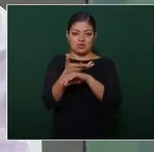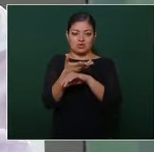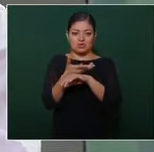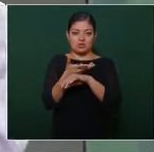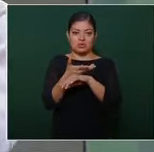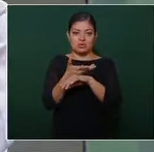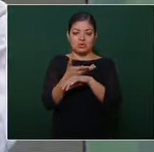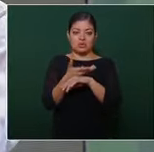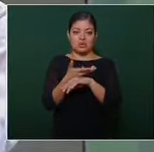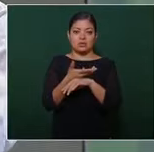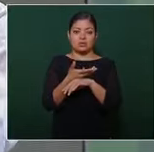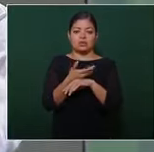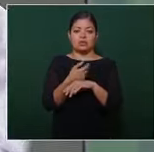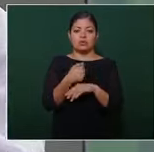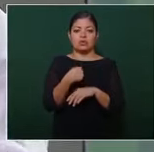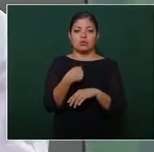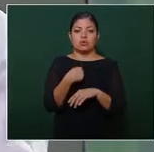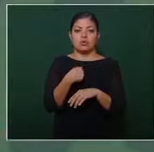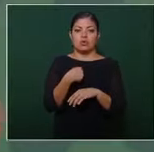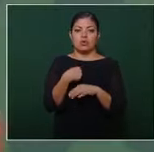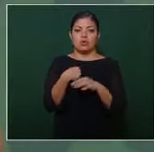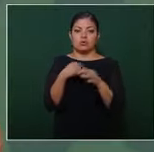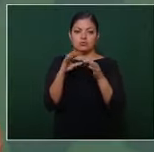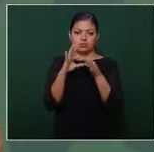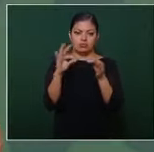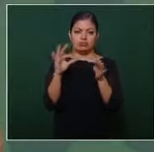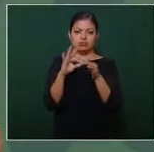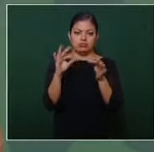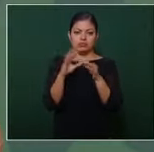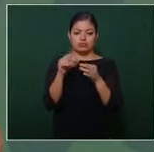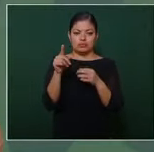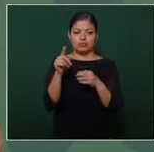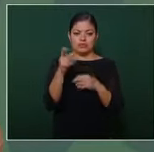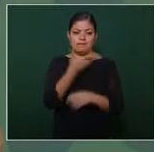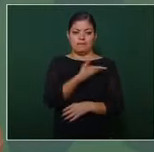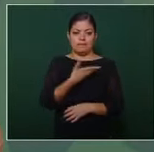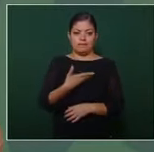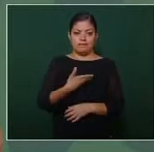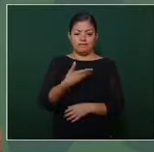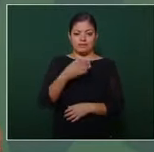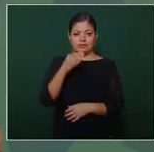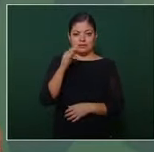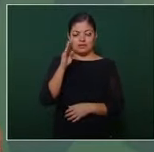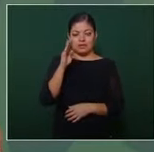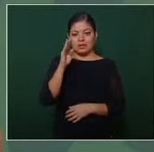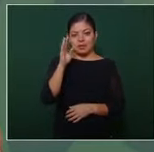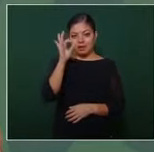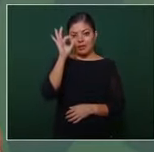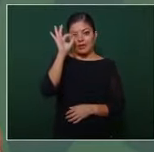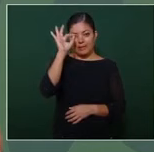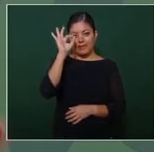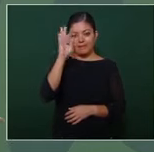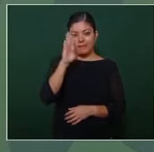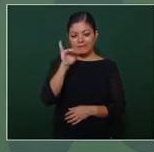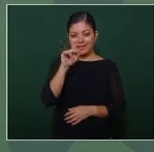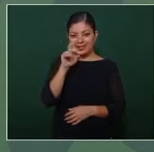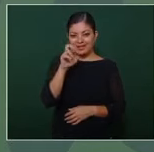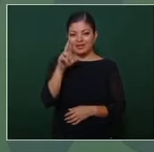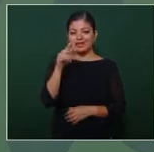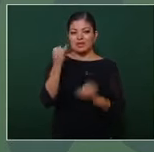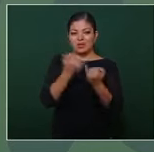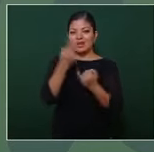le planteé al presidente Biden a los integrantes de su gobierno al secretario de agricultura